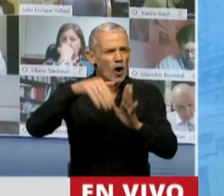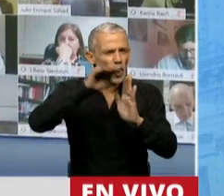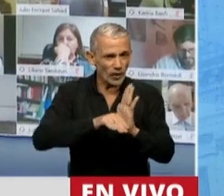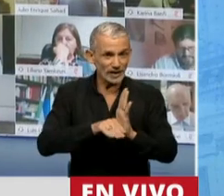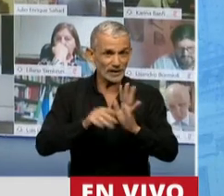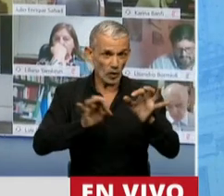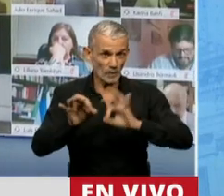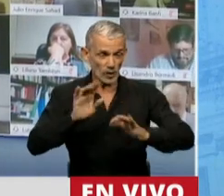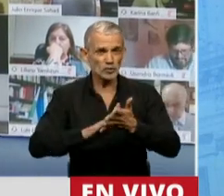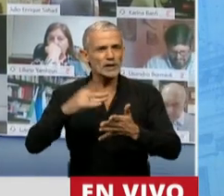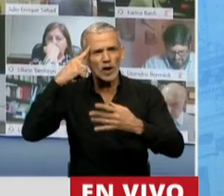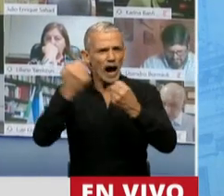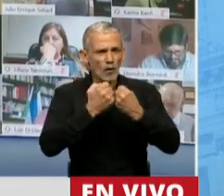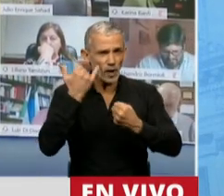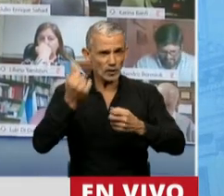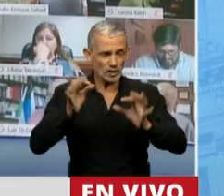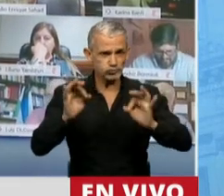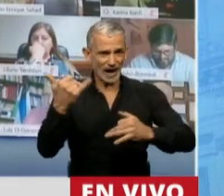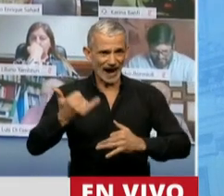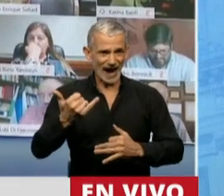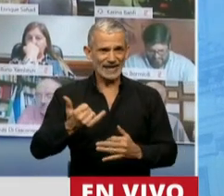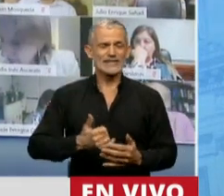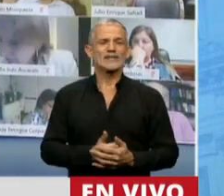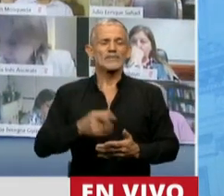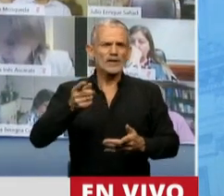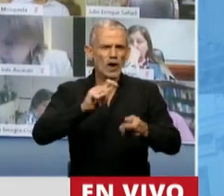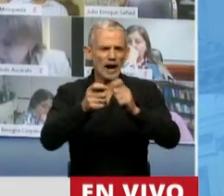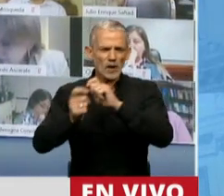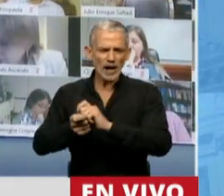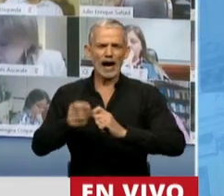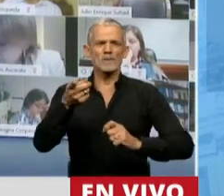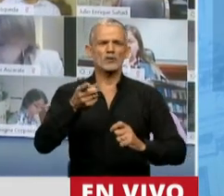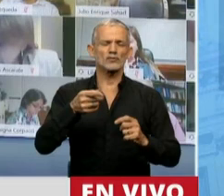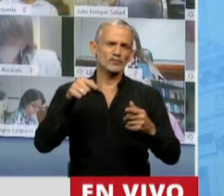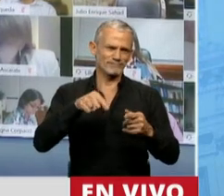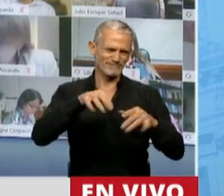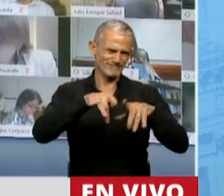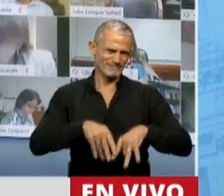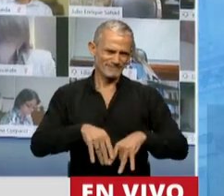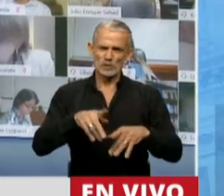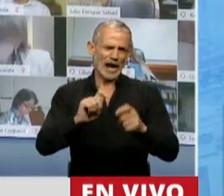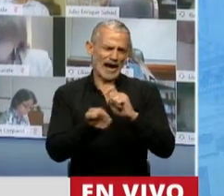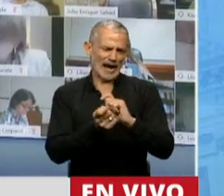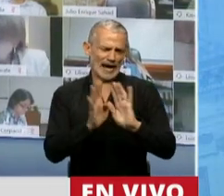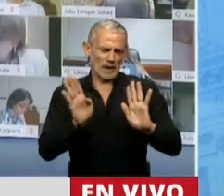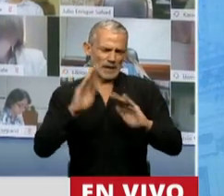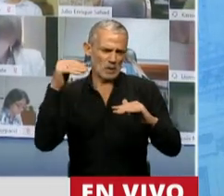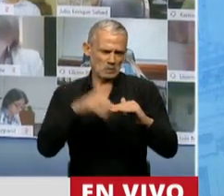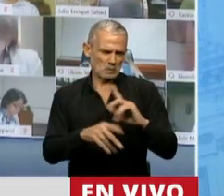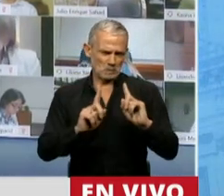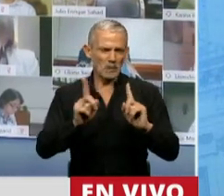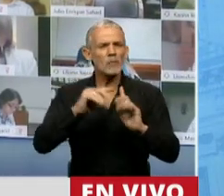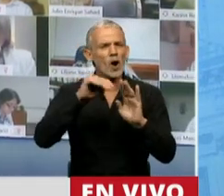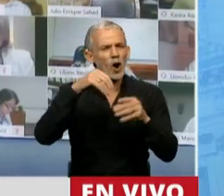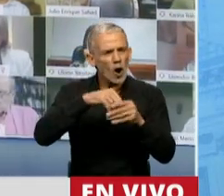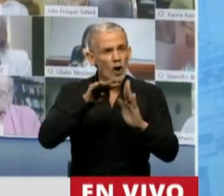además lo que hemos consensuado en algunas modificaciones en la redacción, que no cambian el espíritu ni los